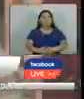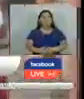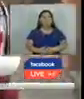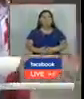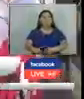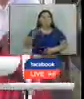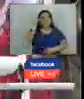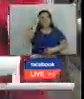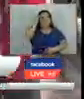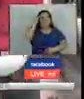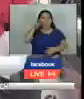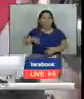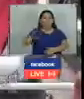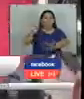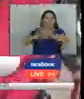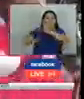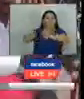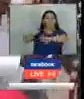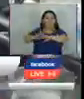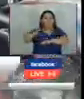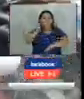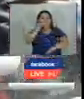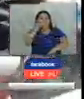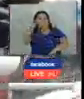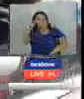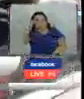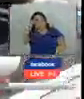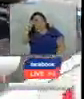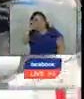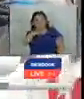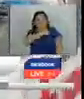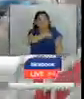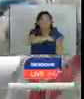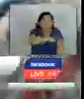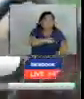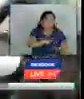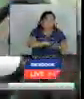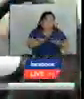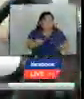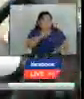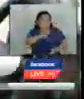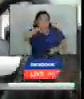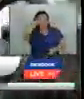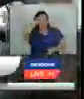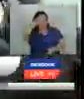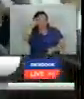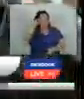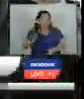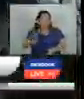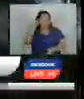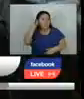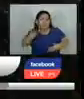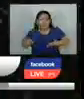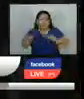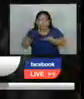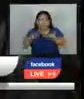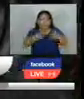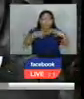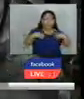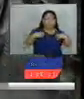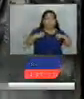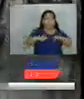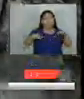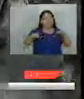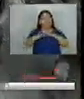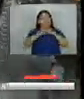Hoy conocerá la historia de las madres rescatistas del municipio de Guazapa. A diario se dedican a salvar vidas mientras también cumplen su